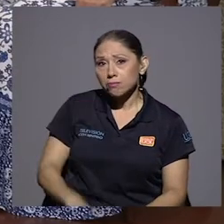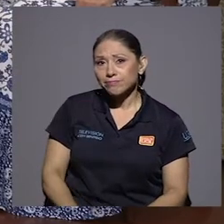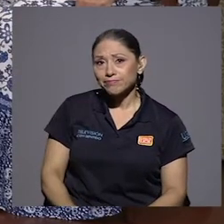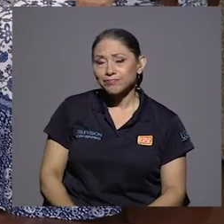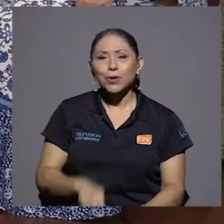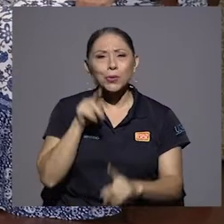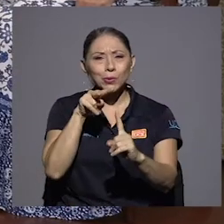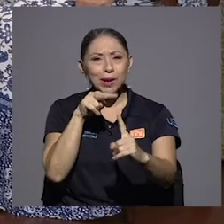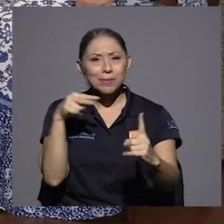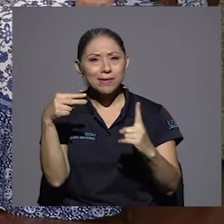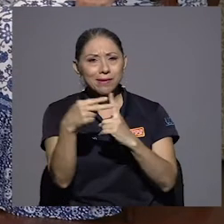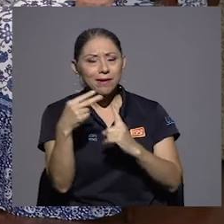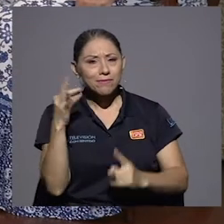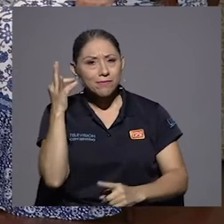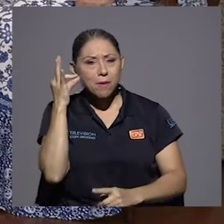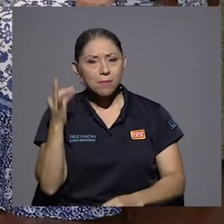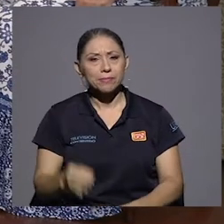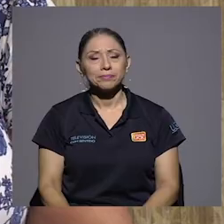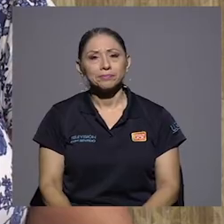femenina.